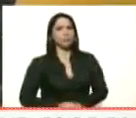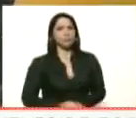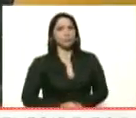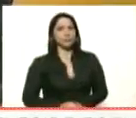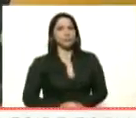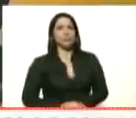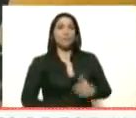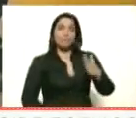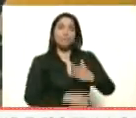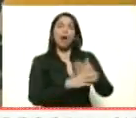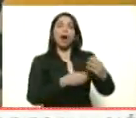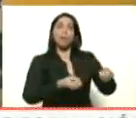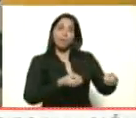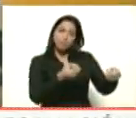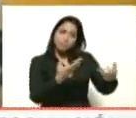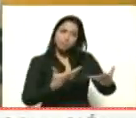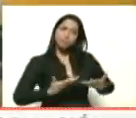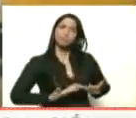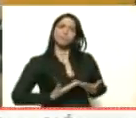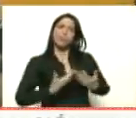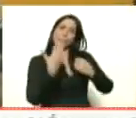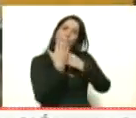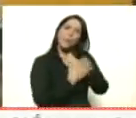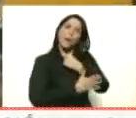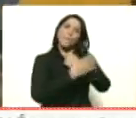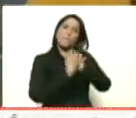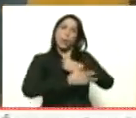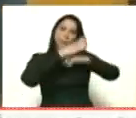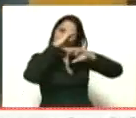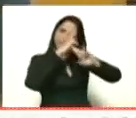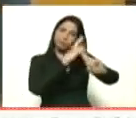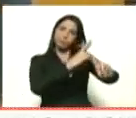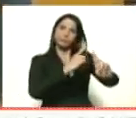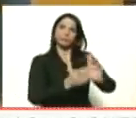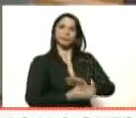Vamos a recibirla con mucho amor y mucho respeto, como ella se merece.